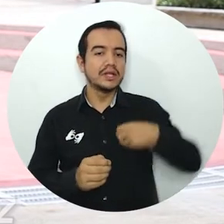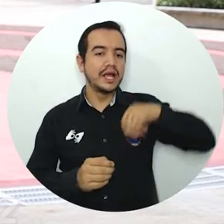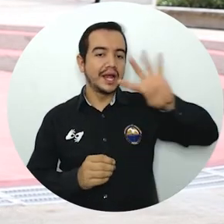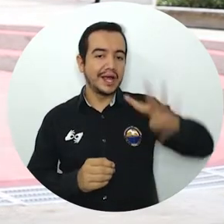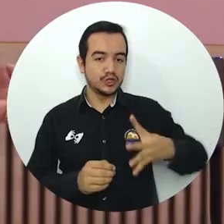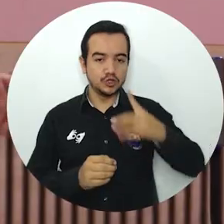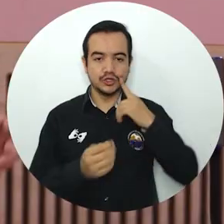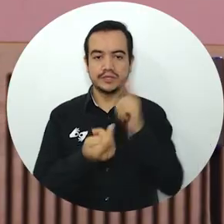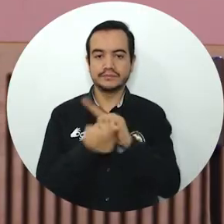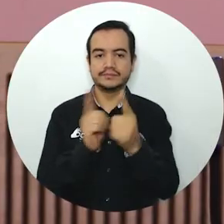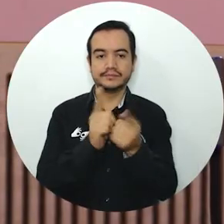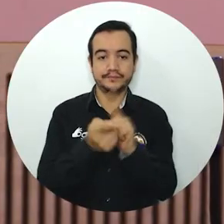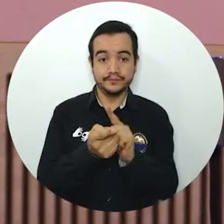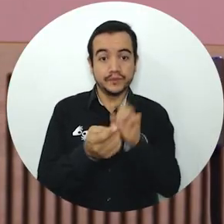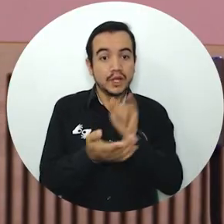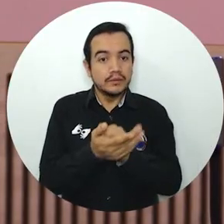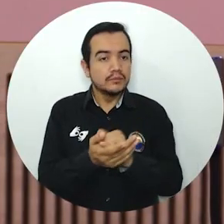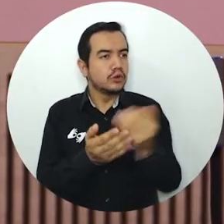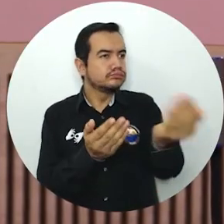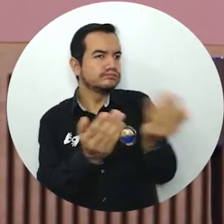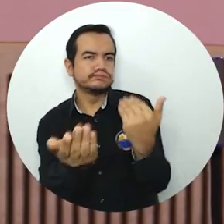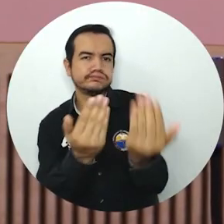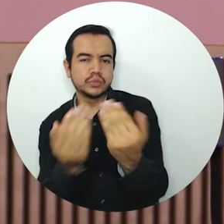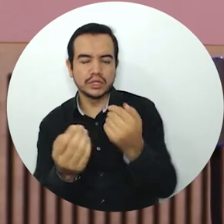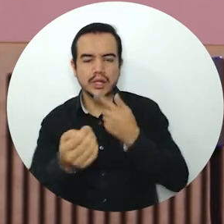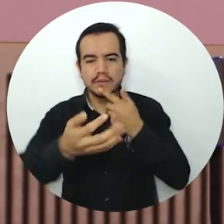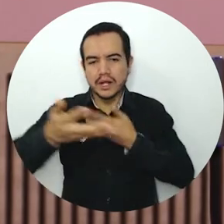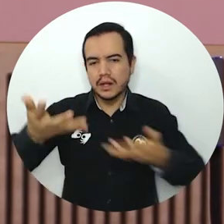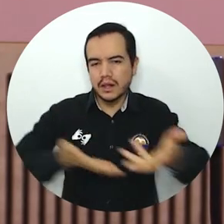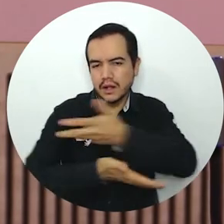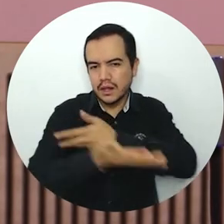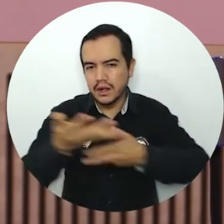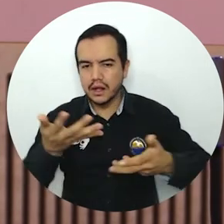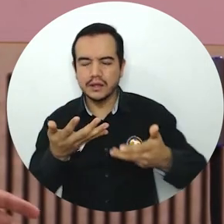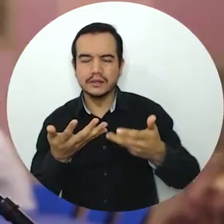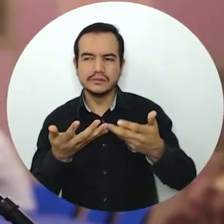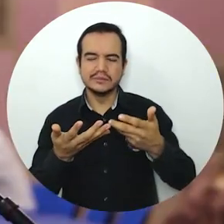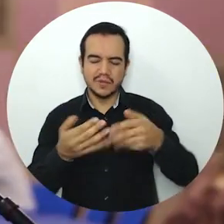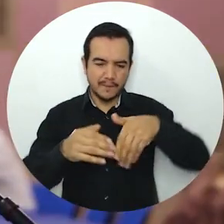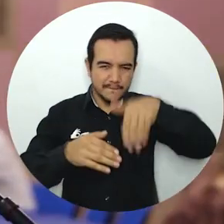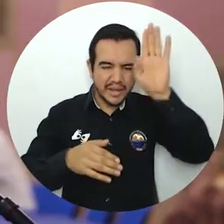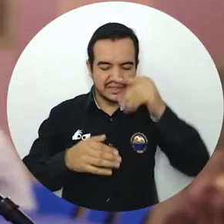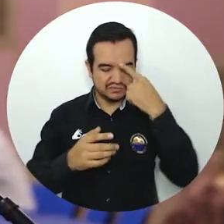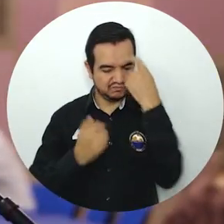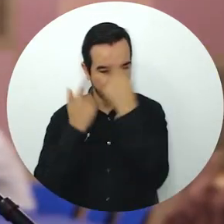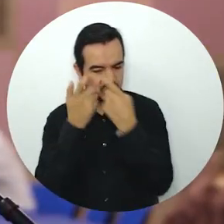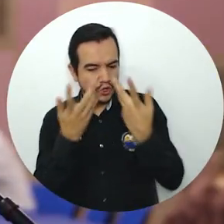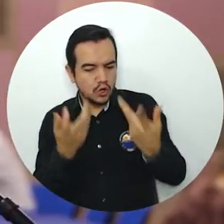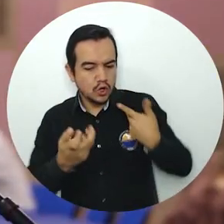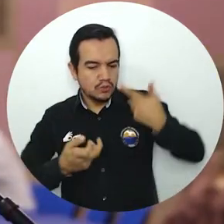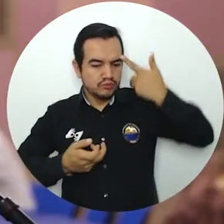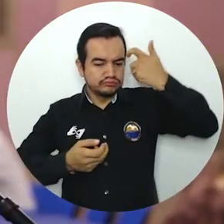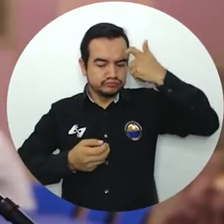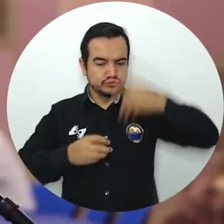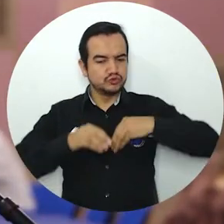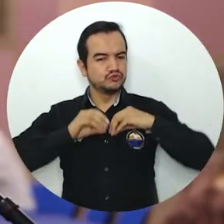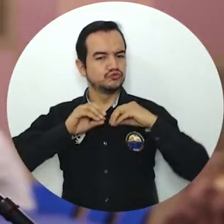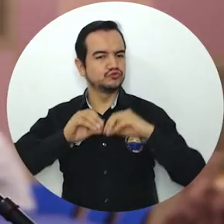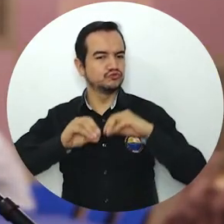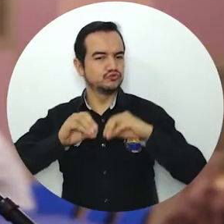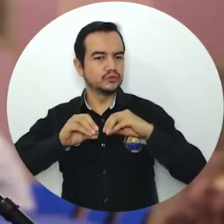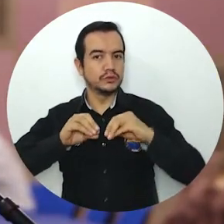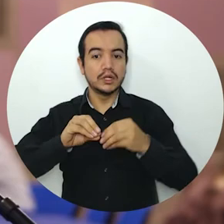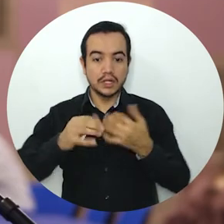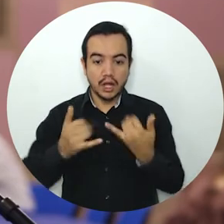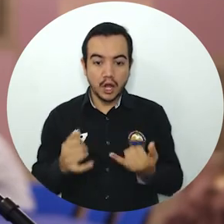versión número 14, donde interactuamos, dialogamos, pero sobre todo reflexionamos sobre los desafíos que tiene la formación jurídica